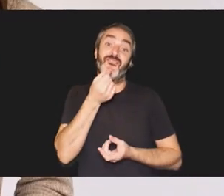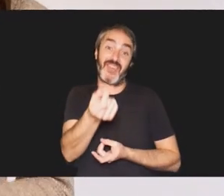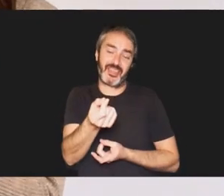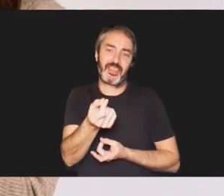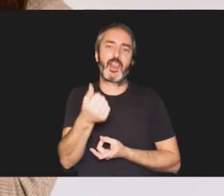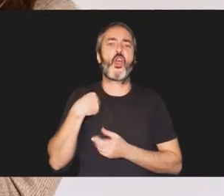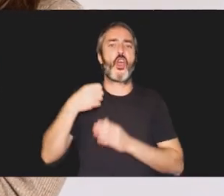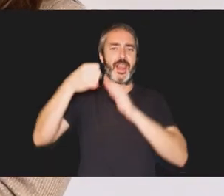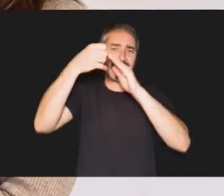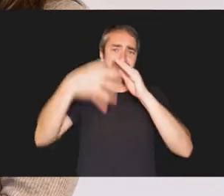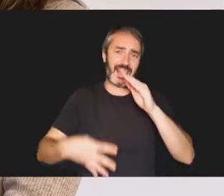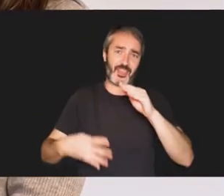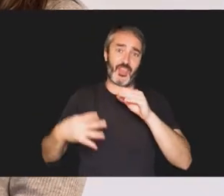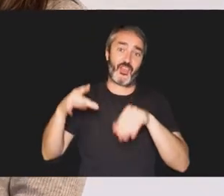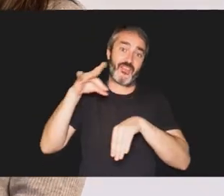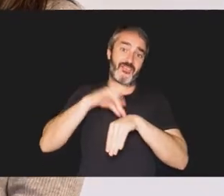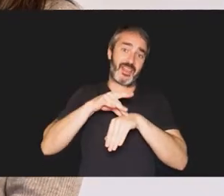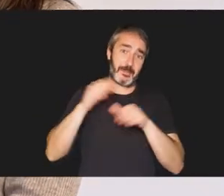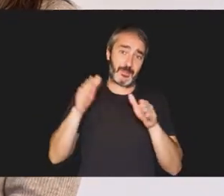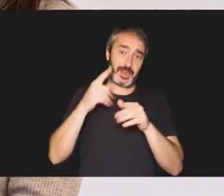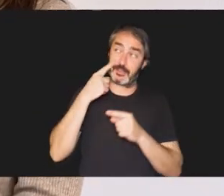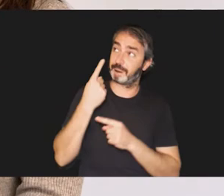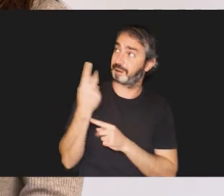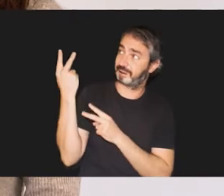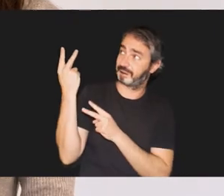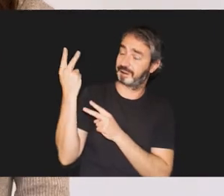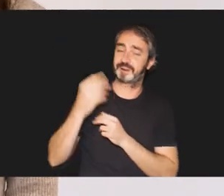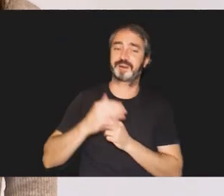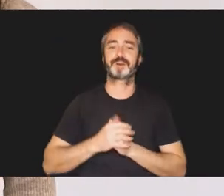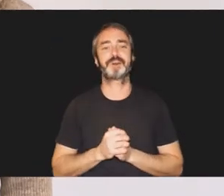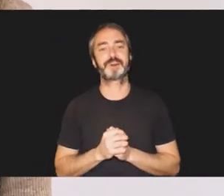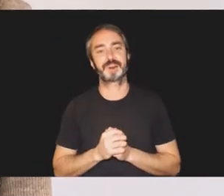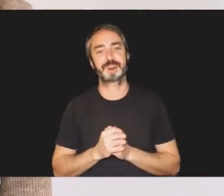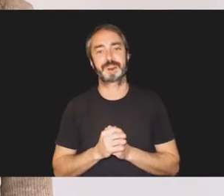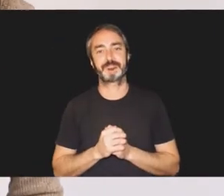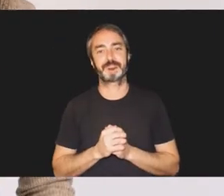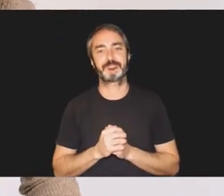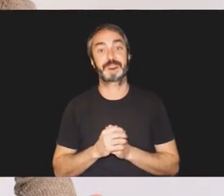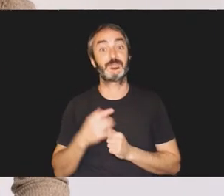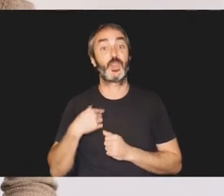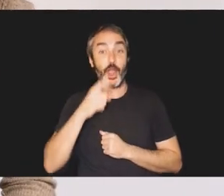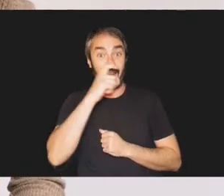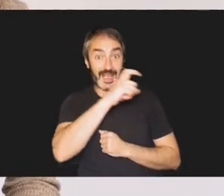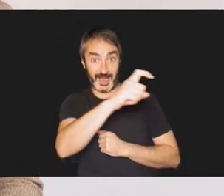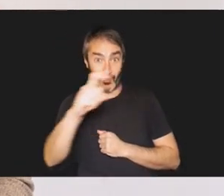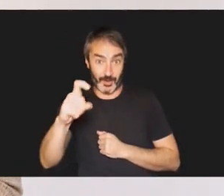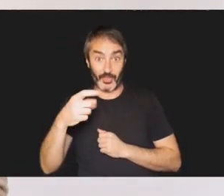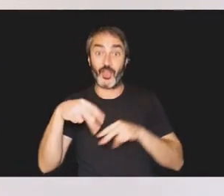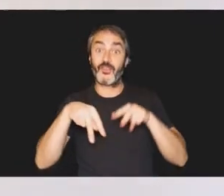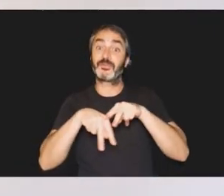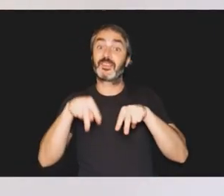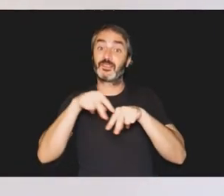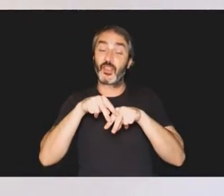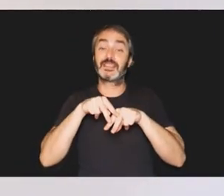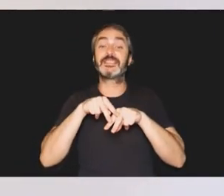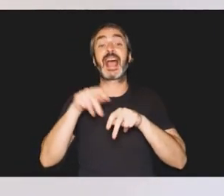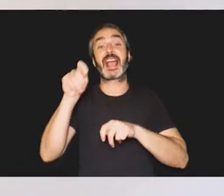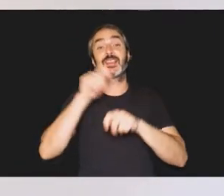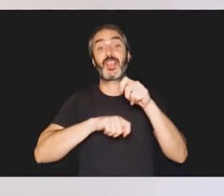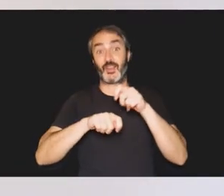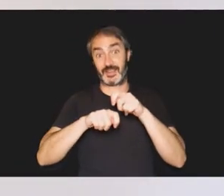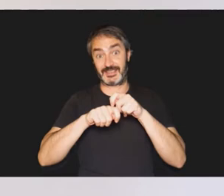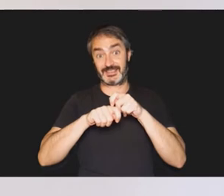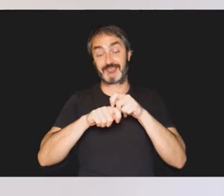te dejamos un listado con las enfermedades minoritarias que causan sordoceguera. Te recuerdo además que FESOCE y sus entidades